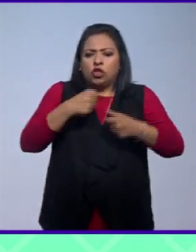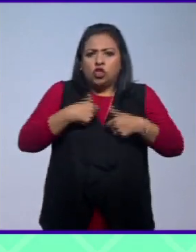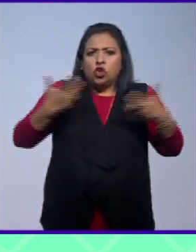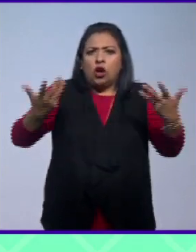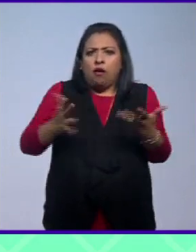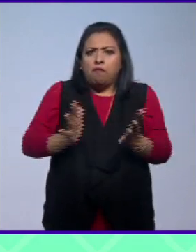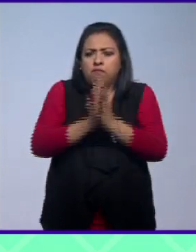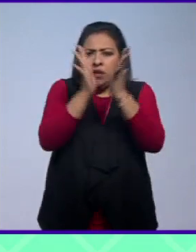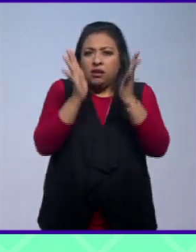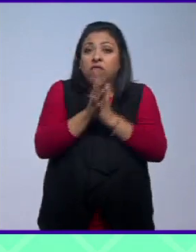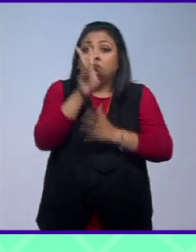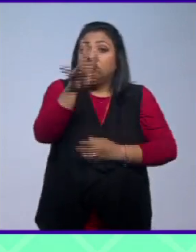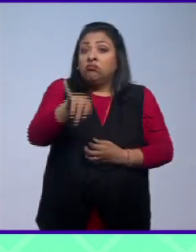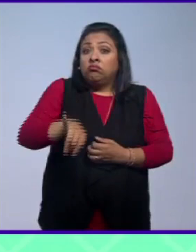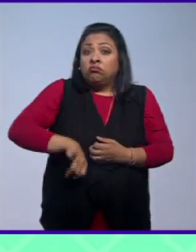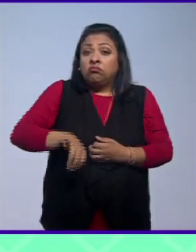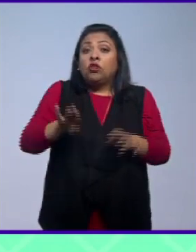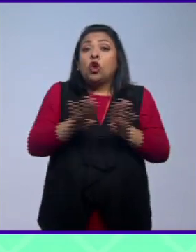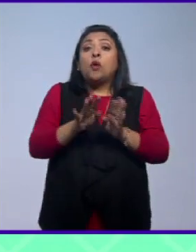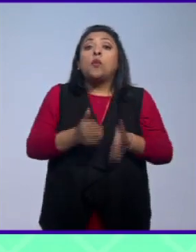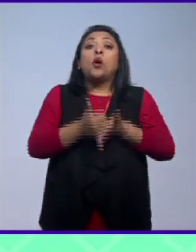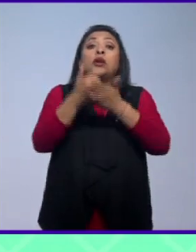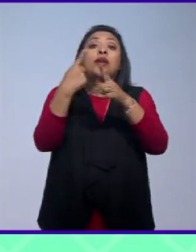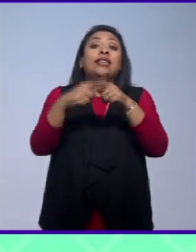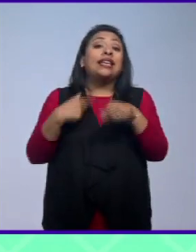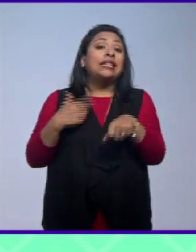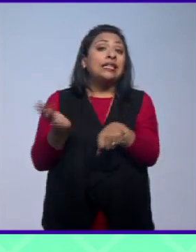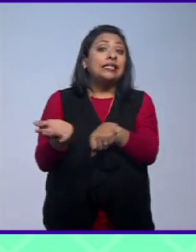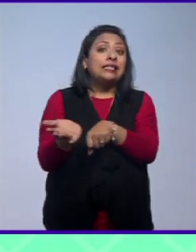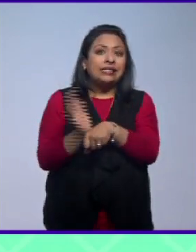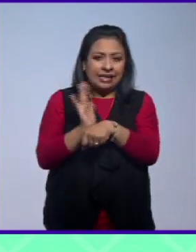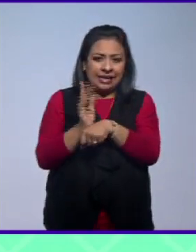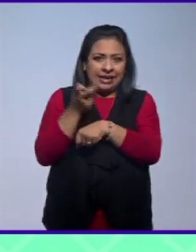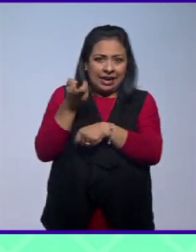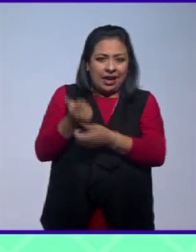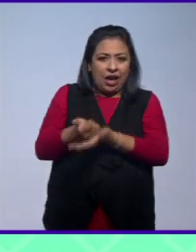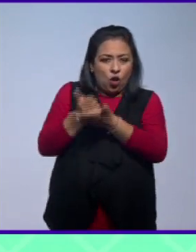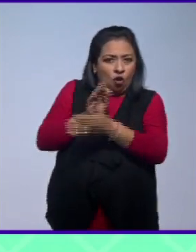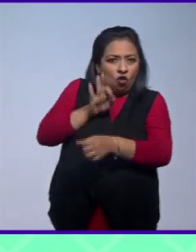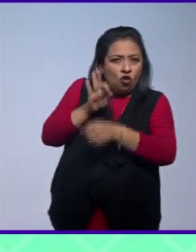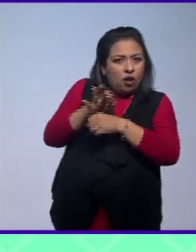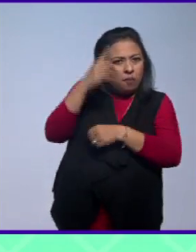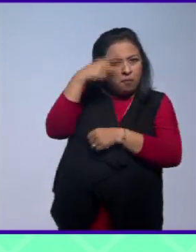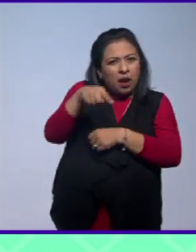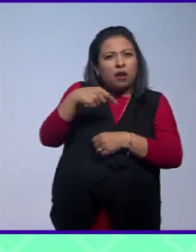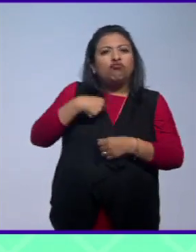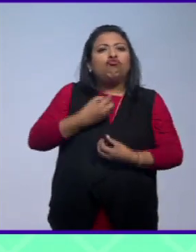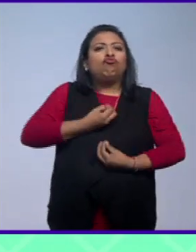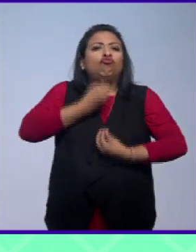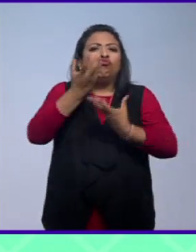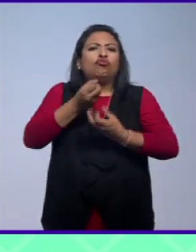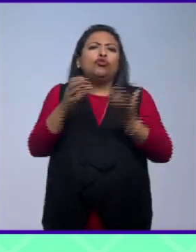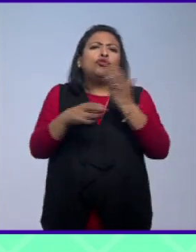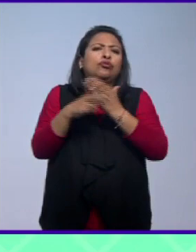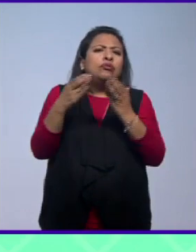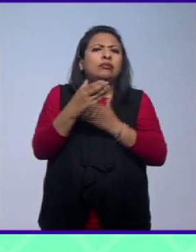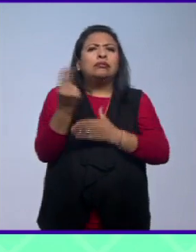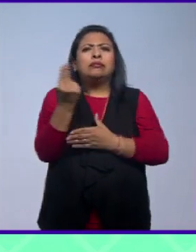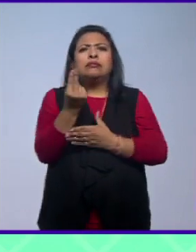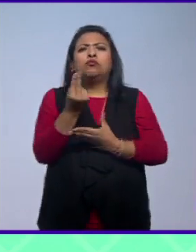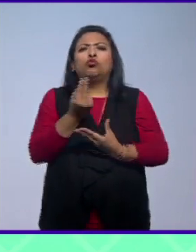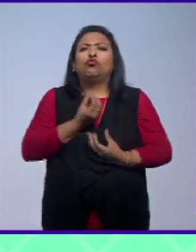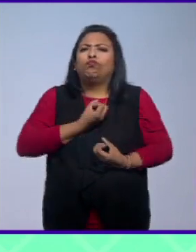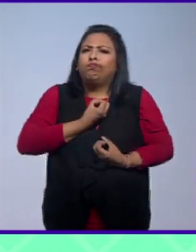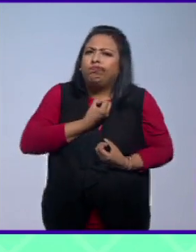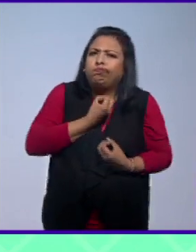Entonces, qué interesante que sea a través del cine que podamos hacer decir eso que nos inquieta, ¿no? Eso